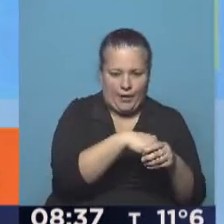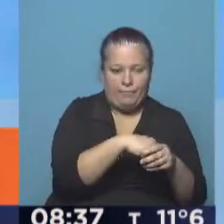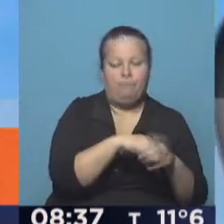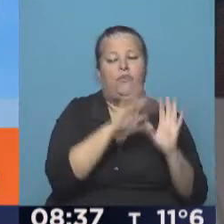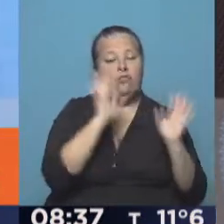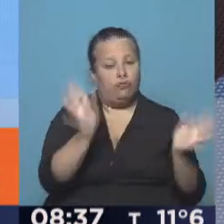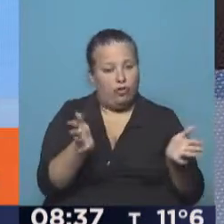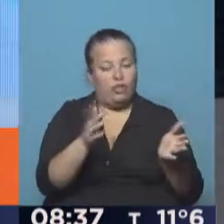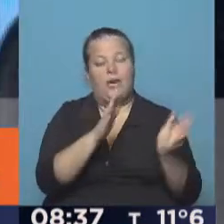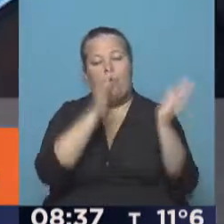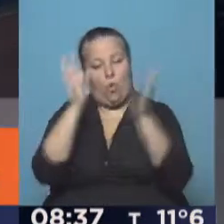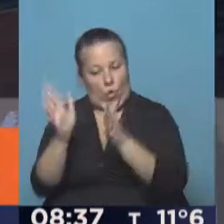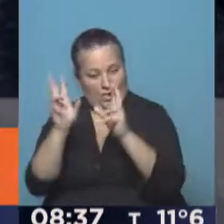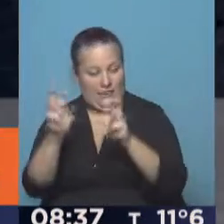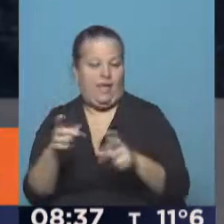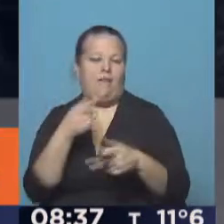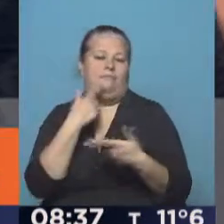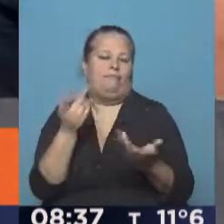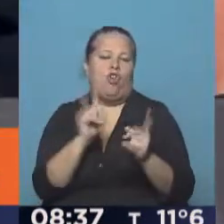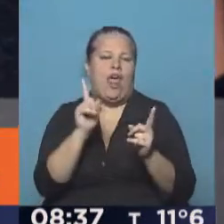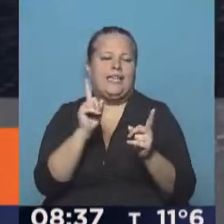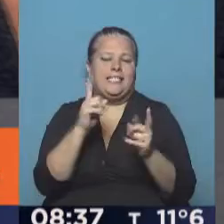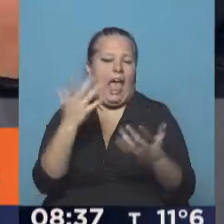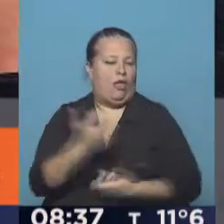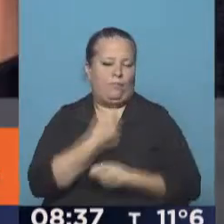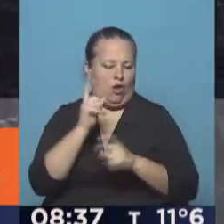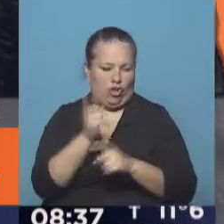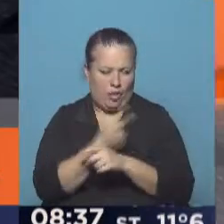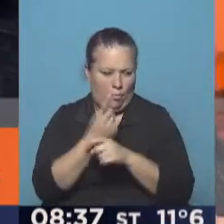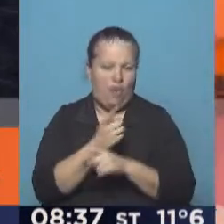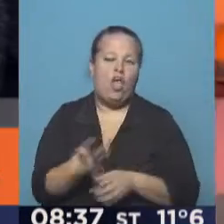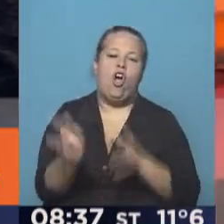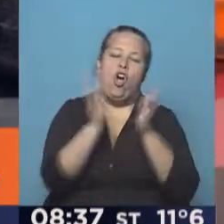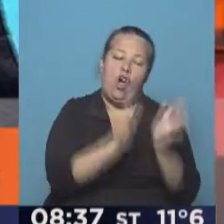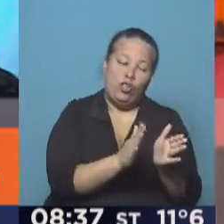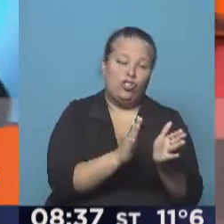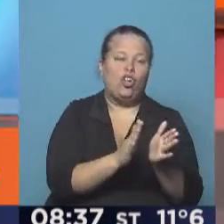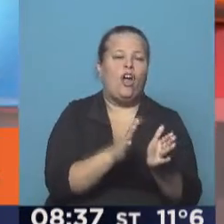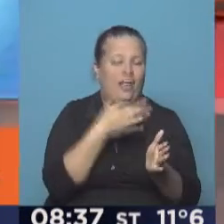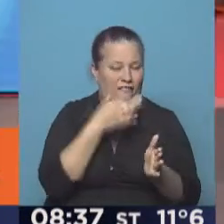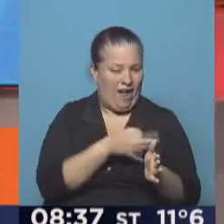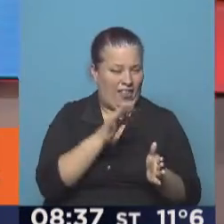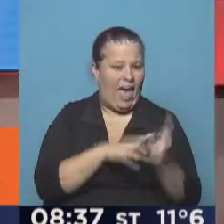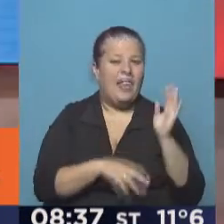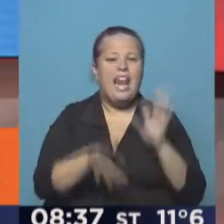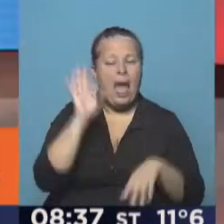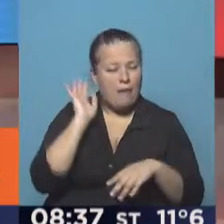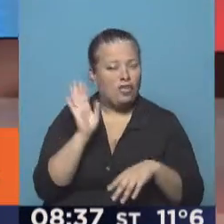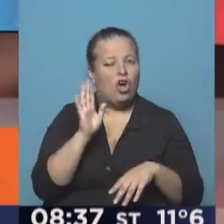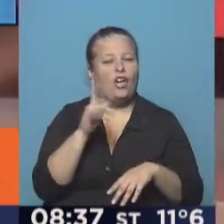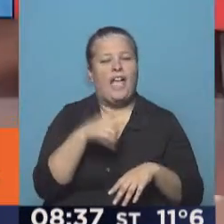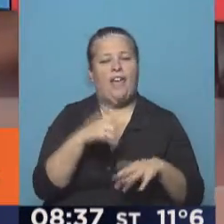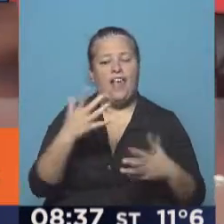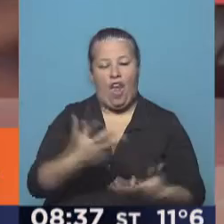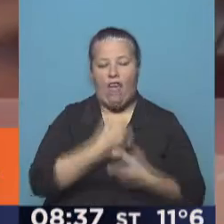Entonces, por un lado esta cuestión es decir, no están en situación de adoptabilidad y por el otro lado es cierto que la mayoría de los